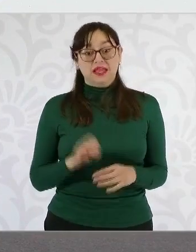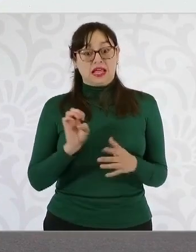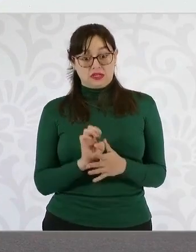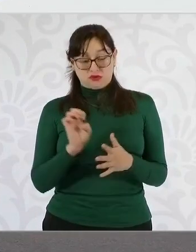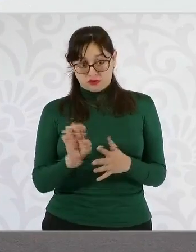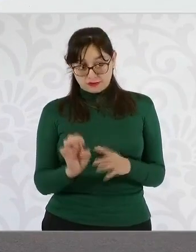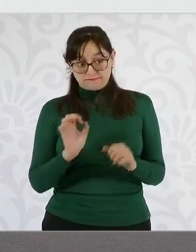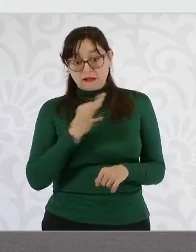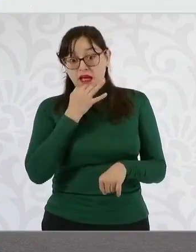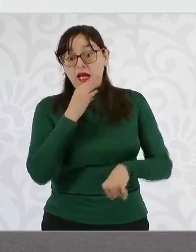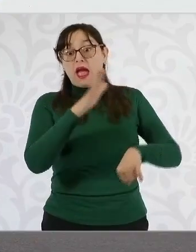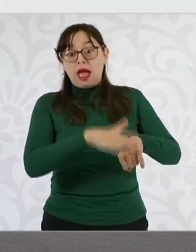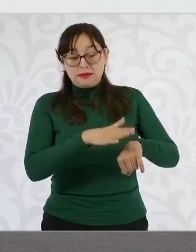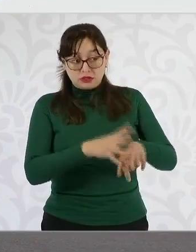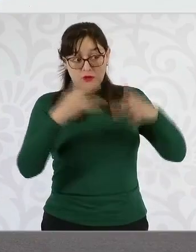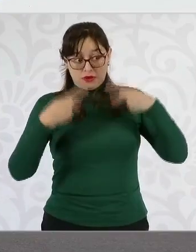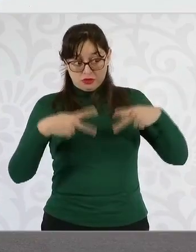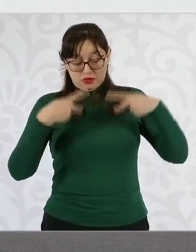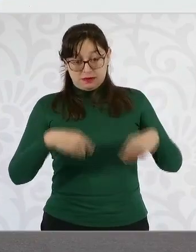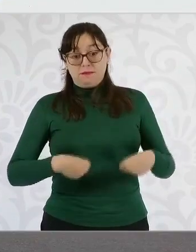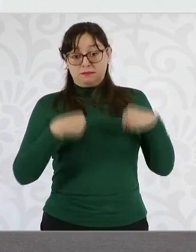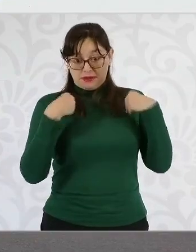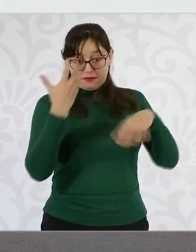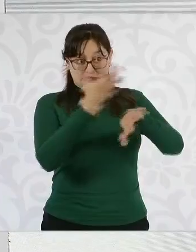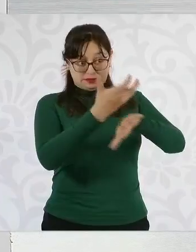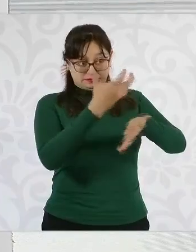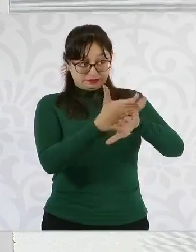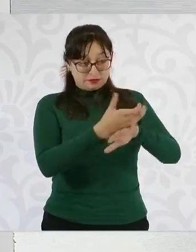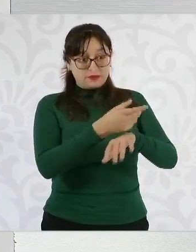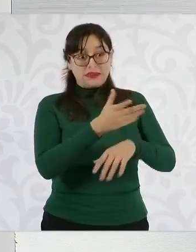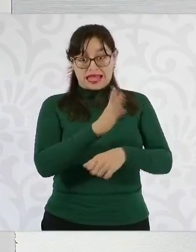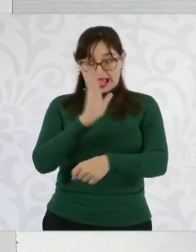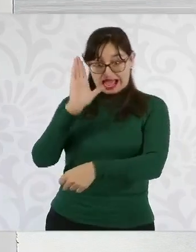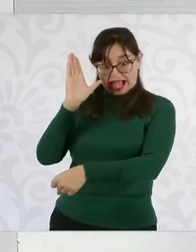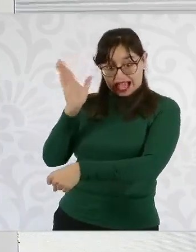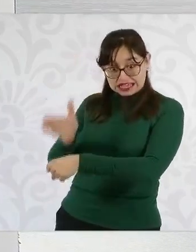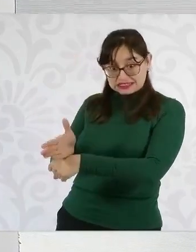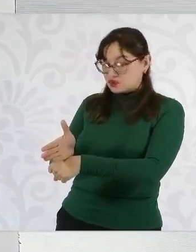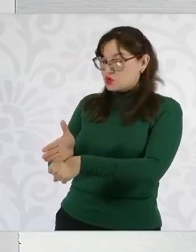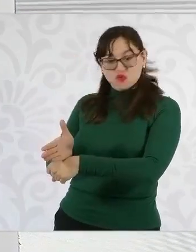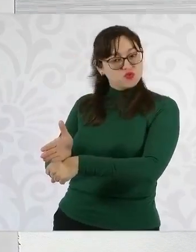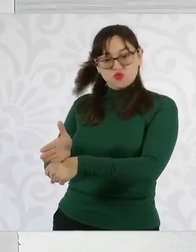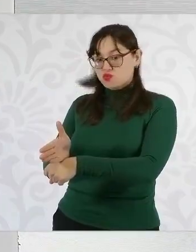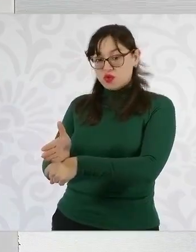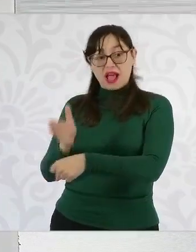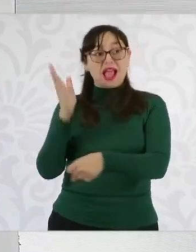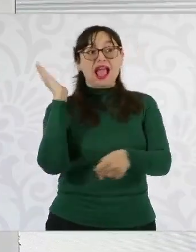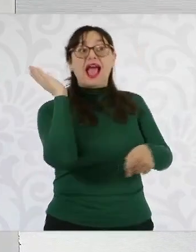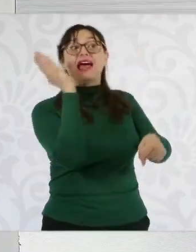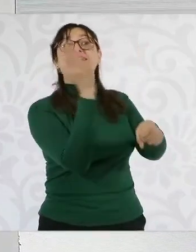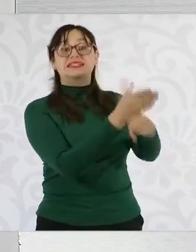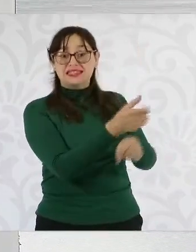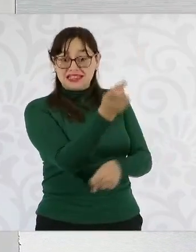ciudadanos de los Estados Unidos que nos hacen favor de seguirnos, que el impacto de esta medida principal es en contra del consumidor en Estados Unidos